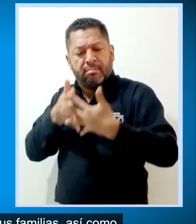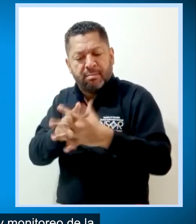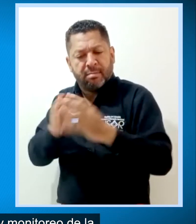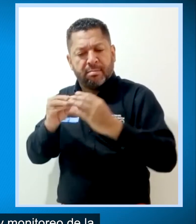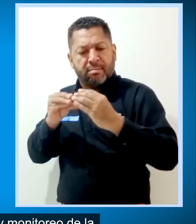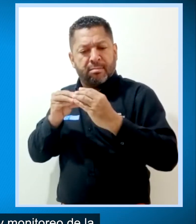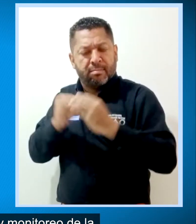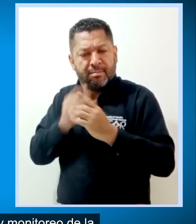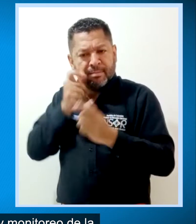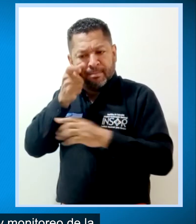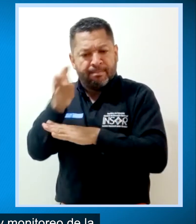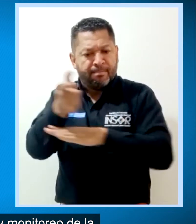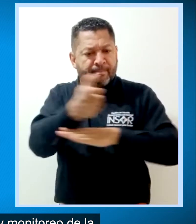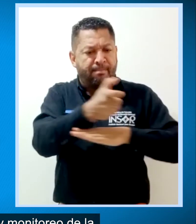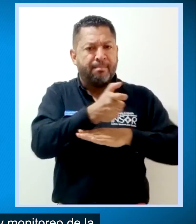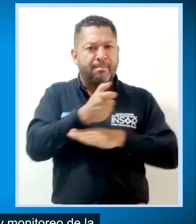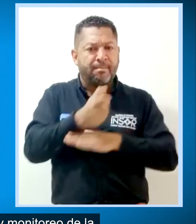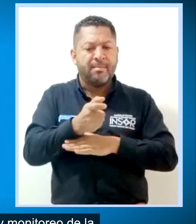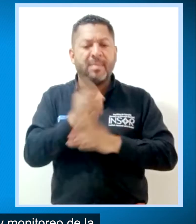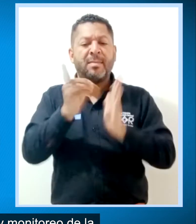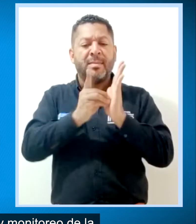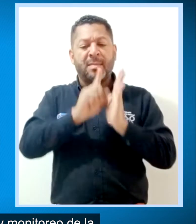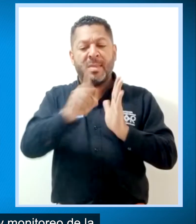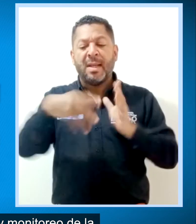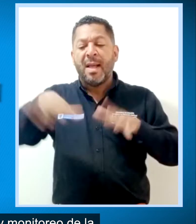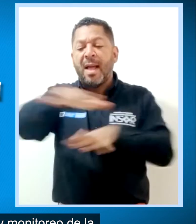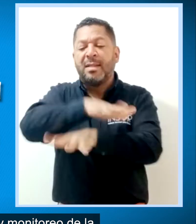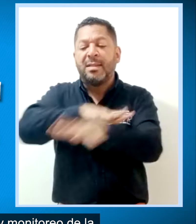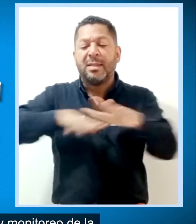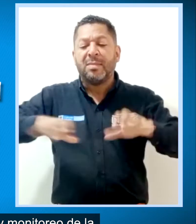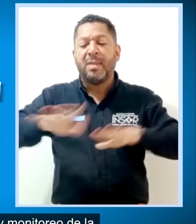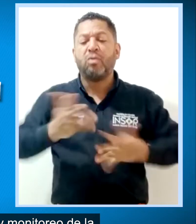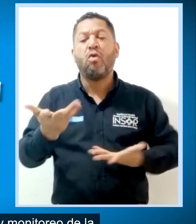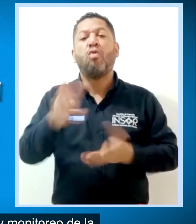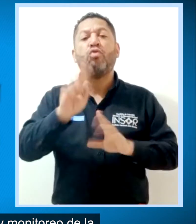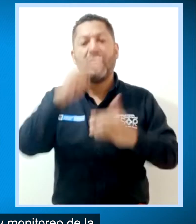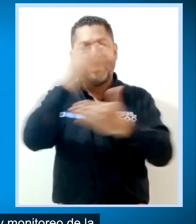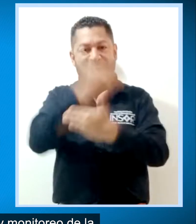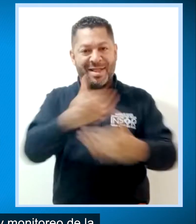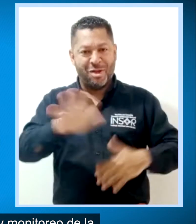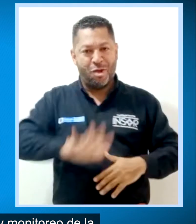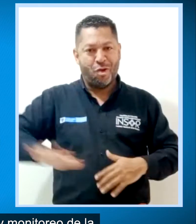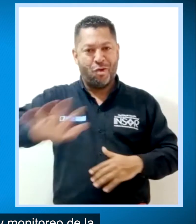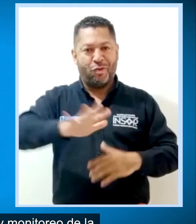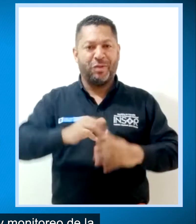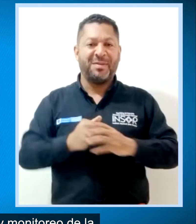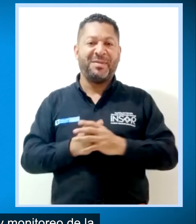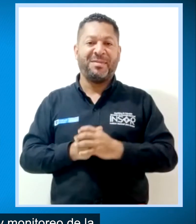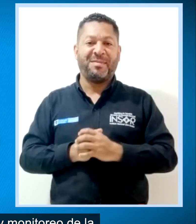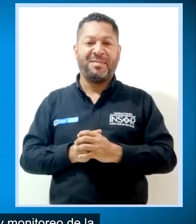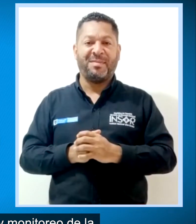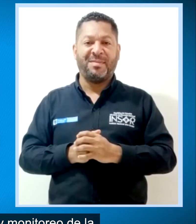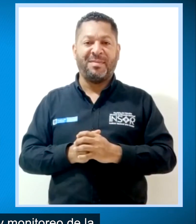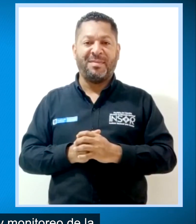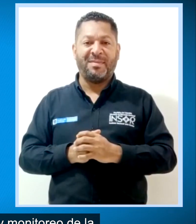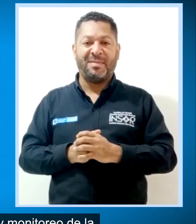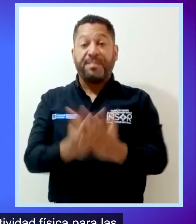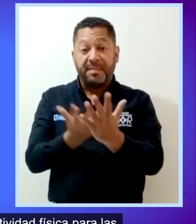que apoyan la adaptación, implementación y monitoreo de la medida de salida a espacio público.